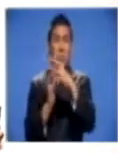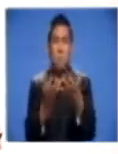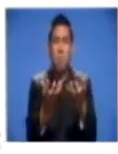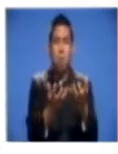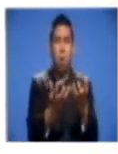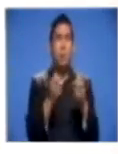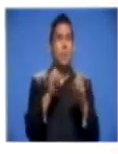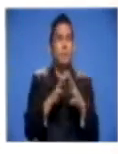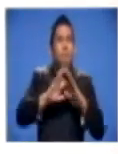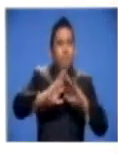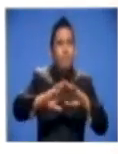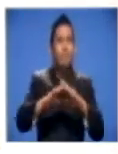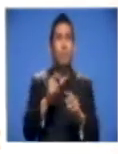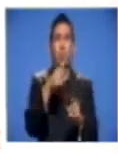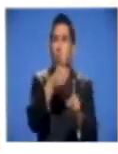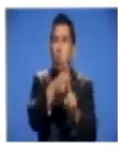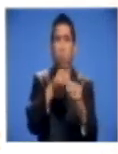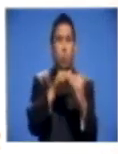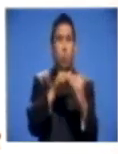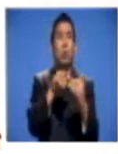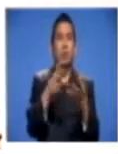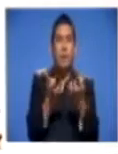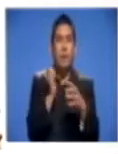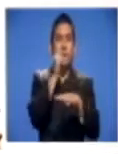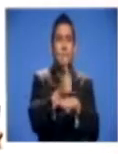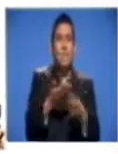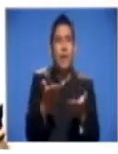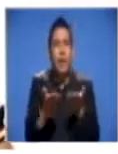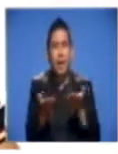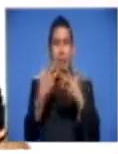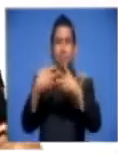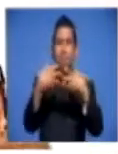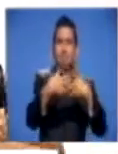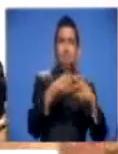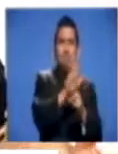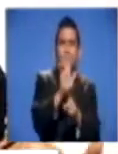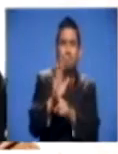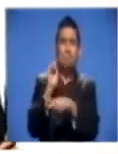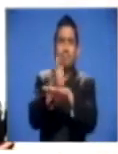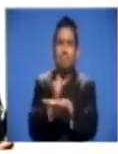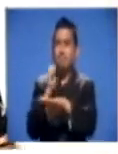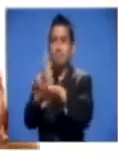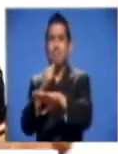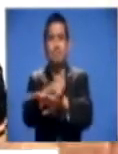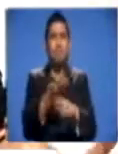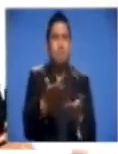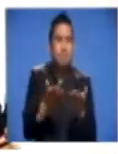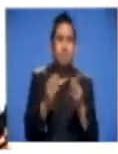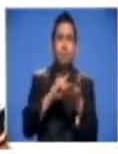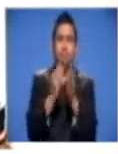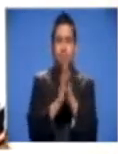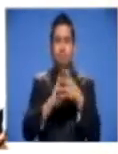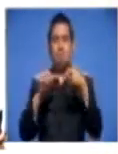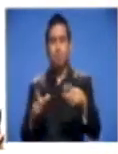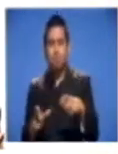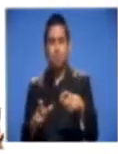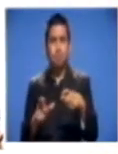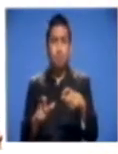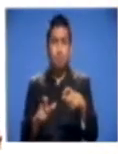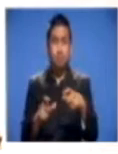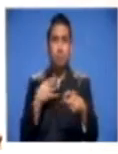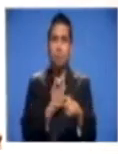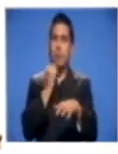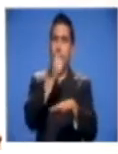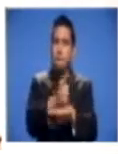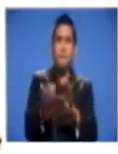emprendedoras como tú que van a abrir negocios, que van a abrir tiendas, que van a abrir pupucerías y vamos a estar